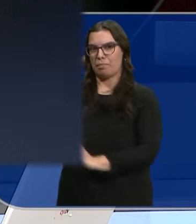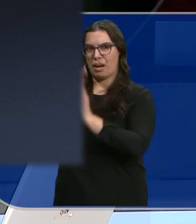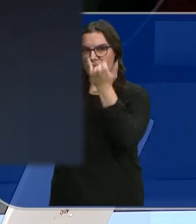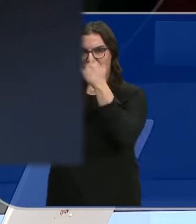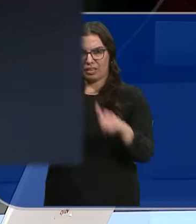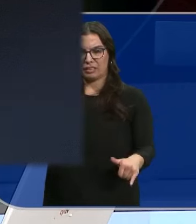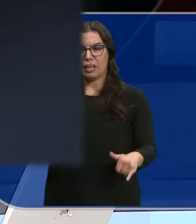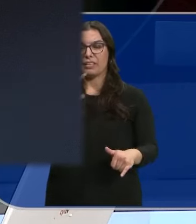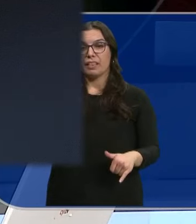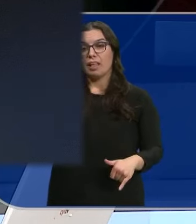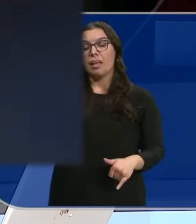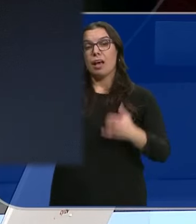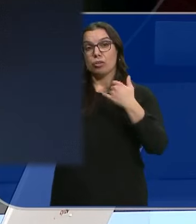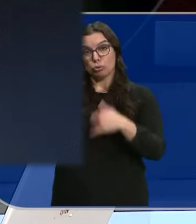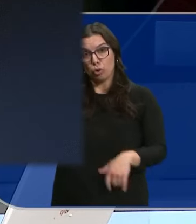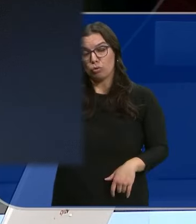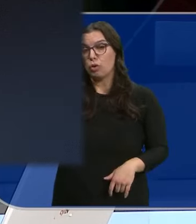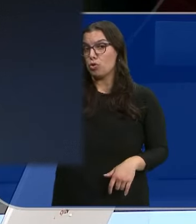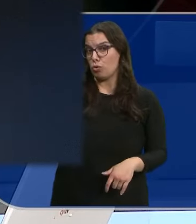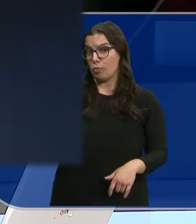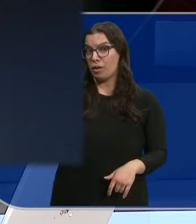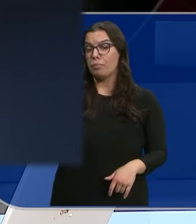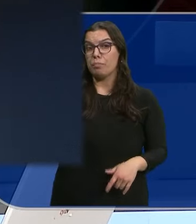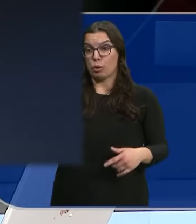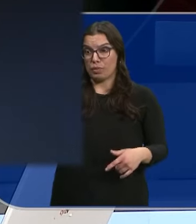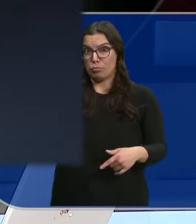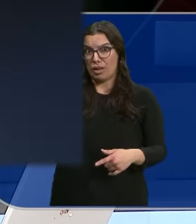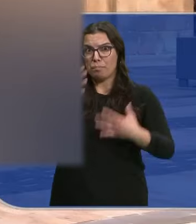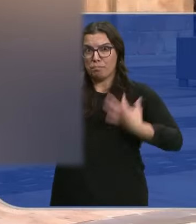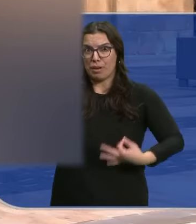alegan que Aunque no se da muerte Alastado El propio festejo Hace que peligre su vida